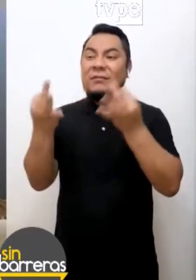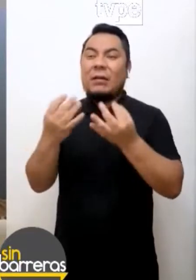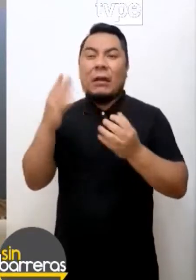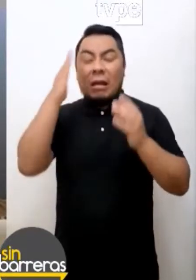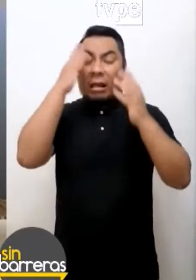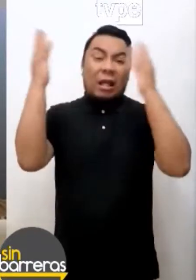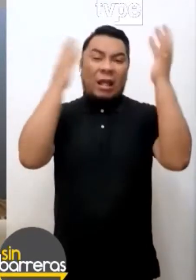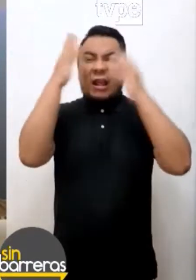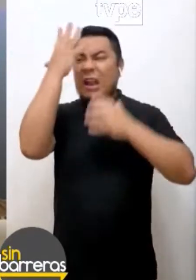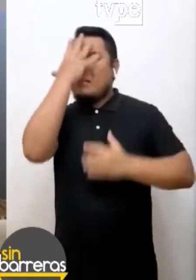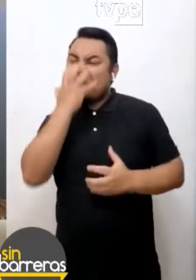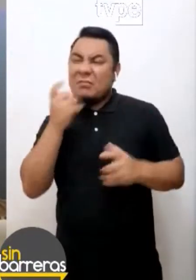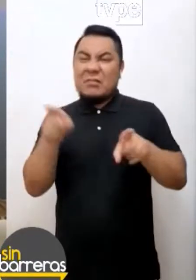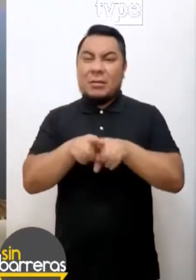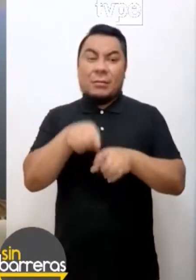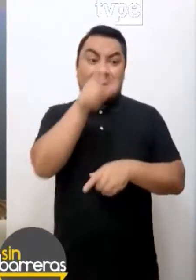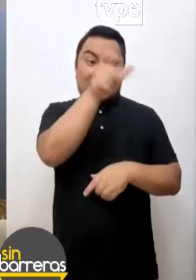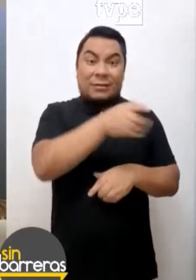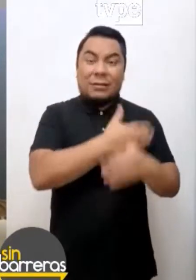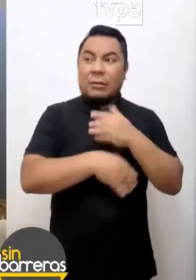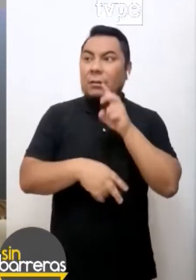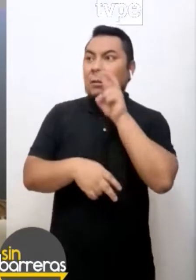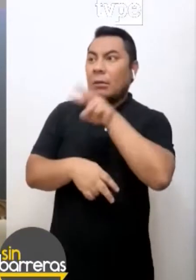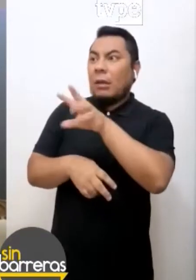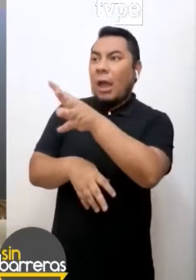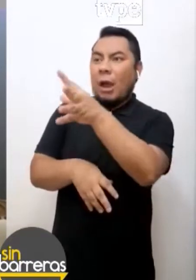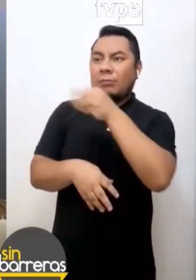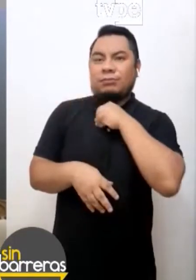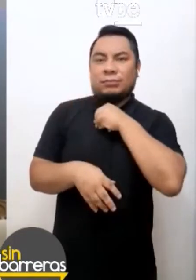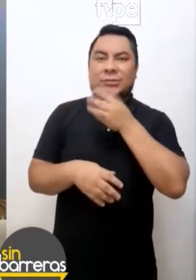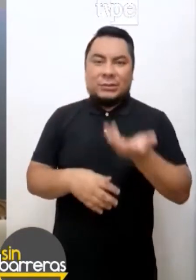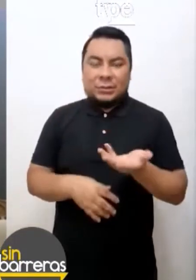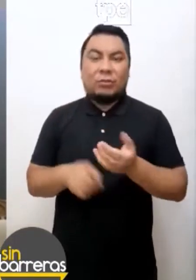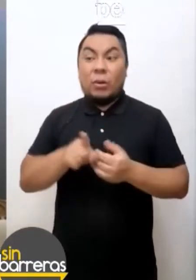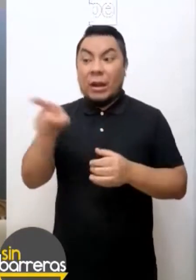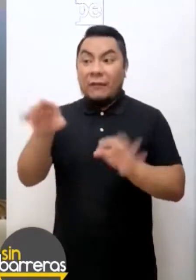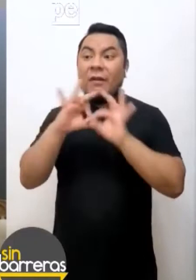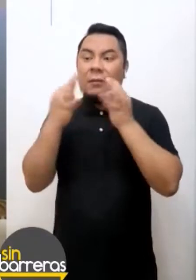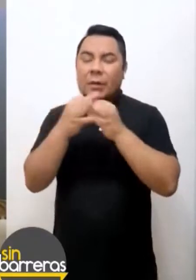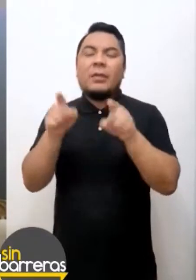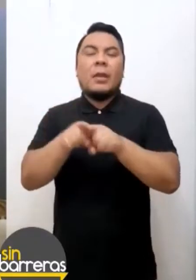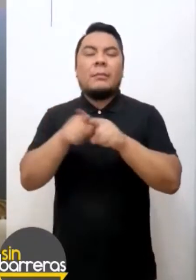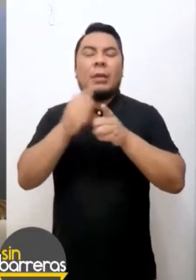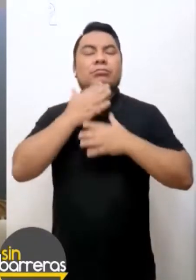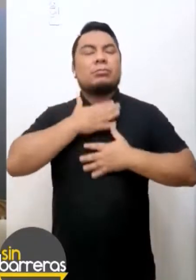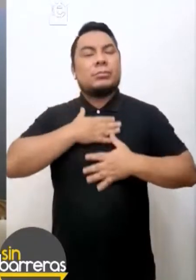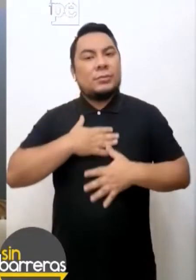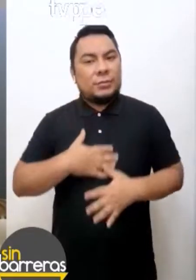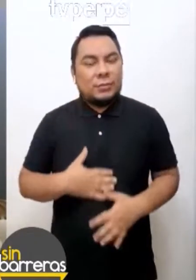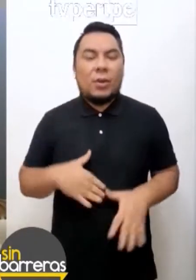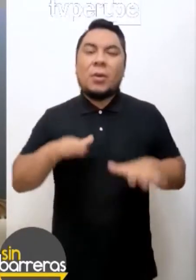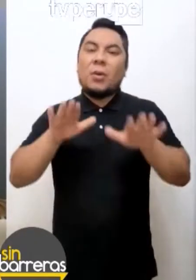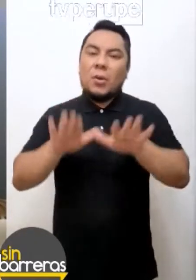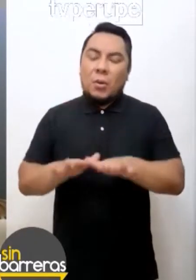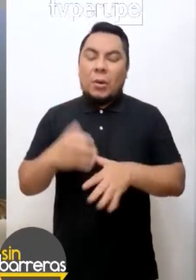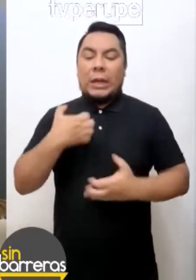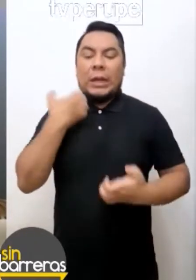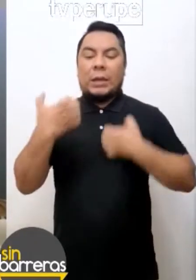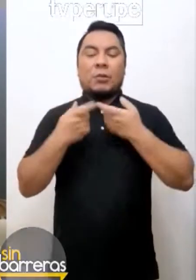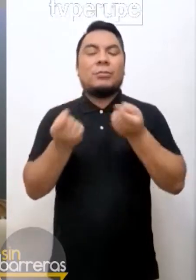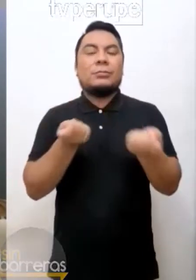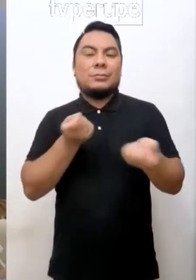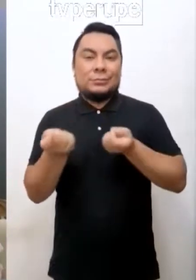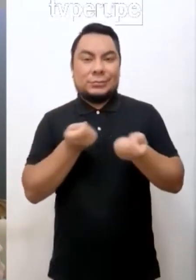la calma, ¿no? Que inclusive ellos hagan técnicas de respiración, que inclusive ellos se den un tiempo personal para que estén bien